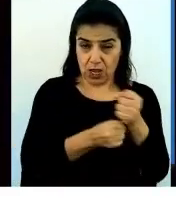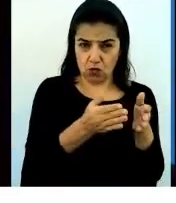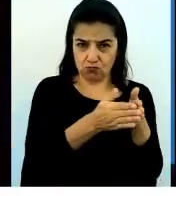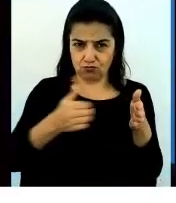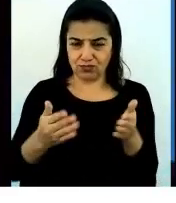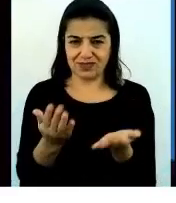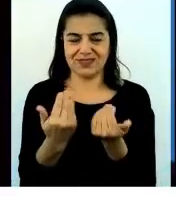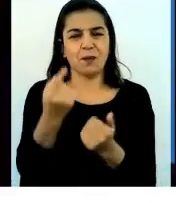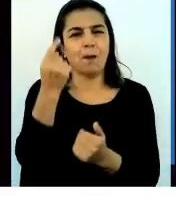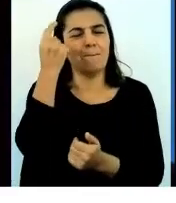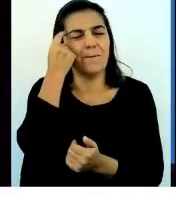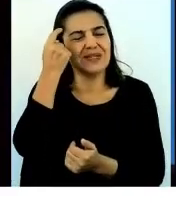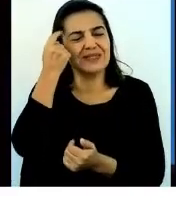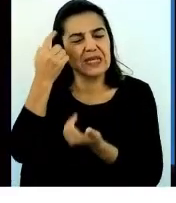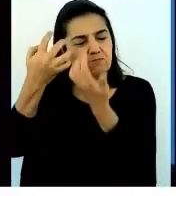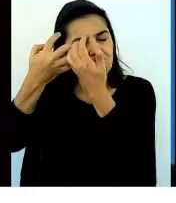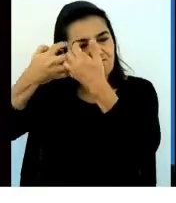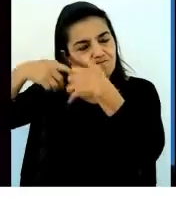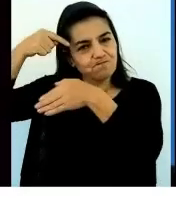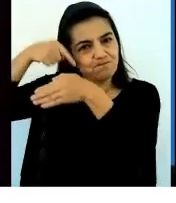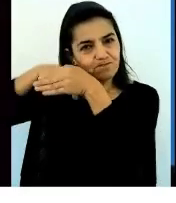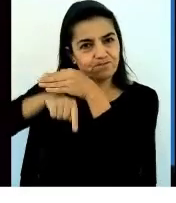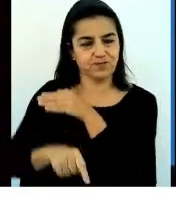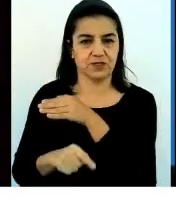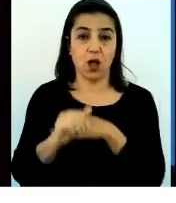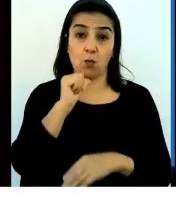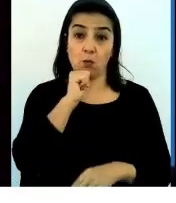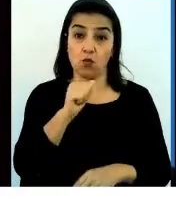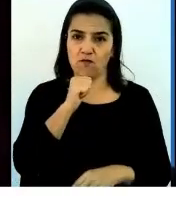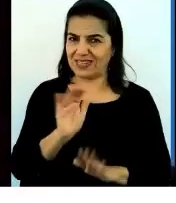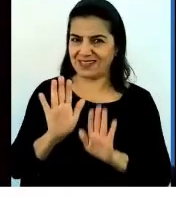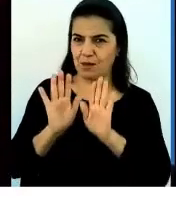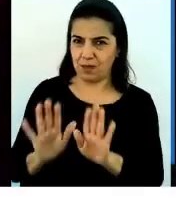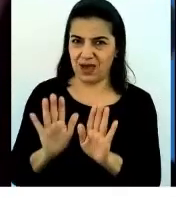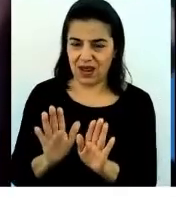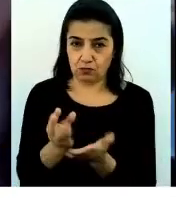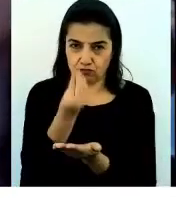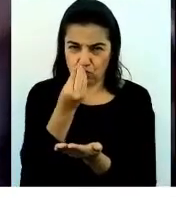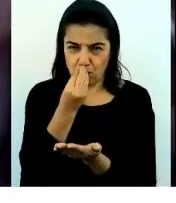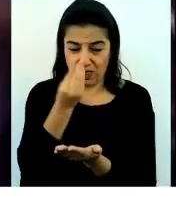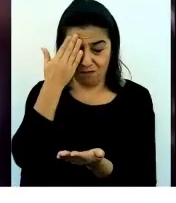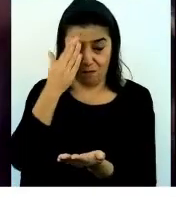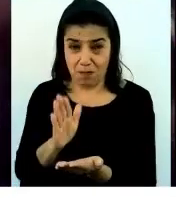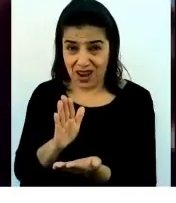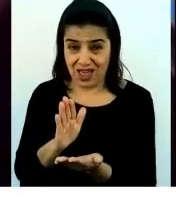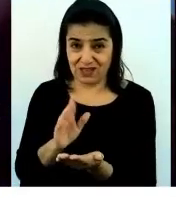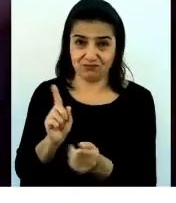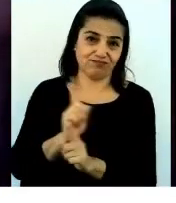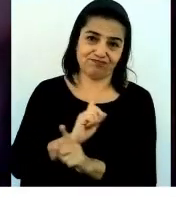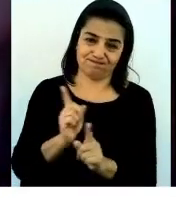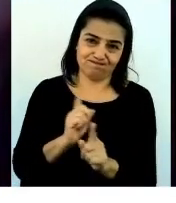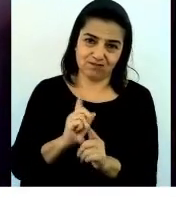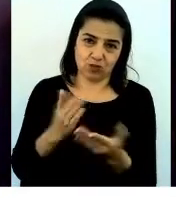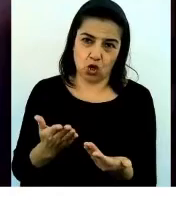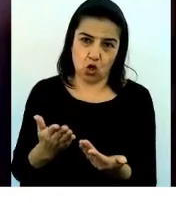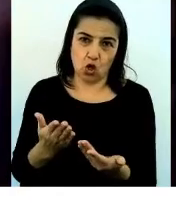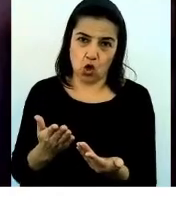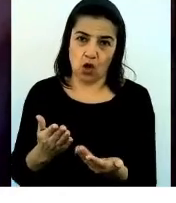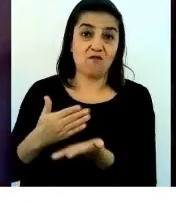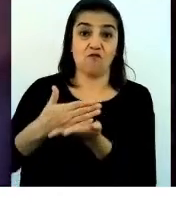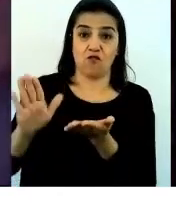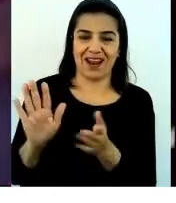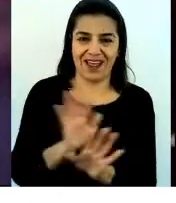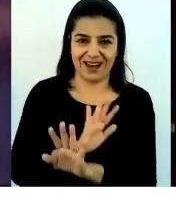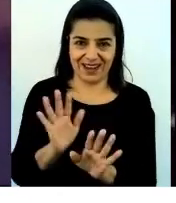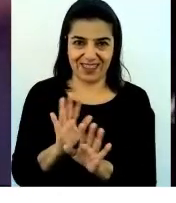necesitamos parar la pobreza y la mala nutrición y no dejar a nadie detrás. Y muchísimas gracias por